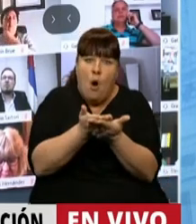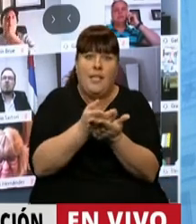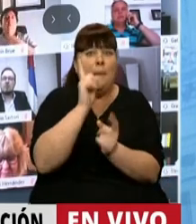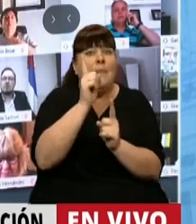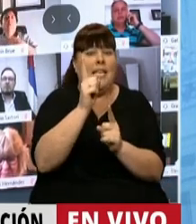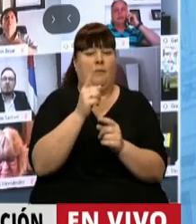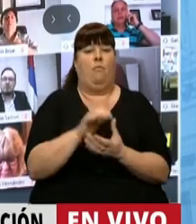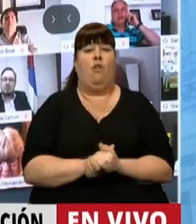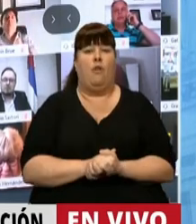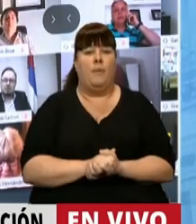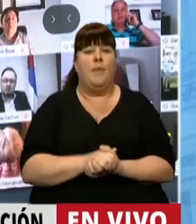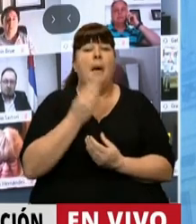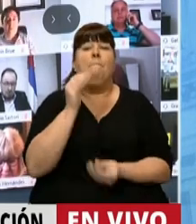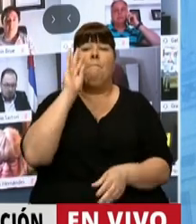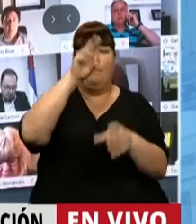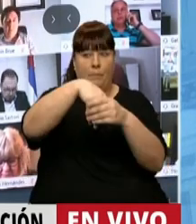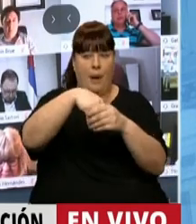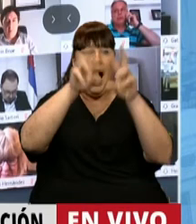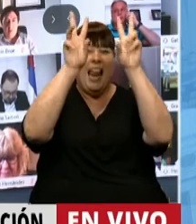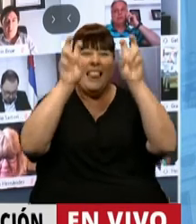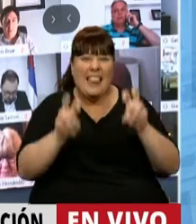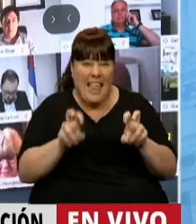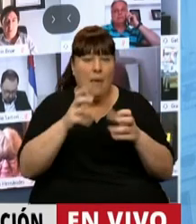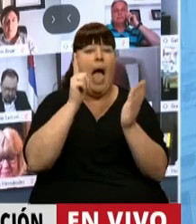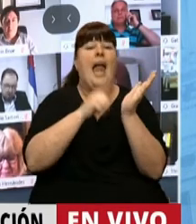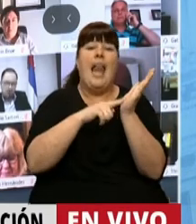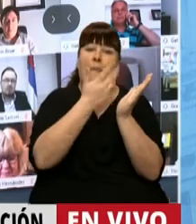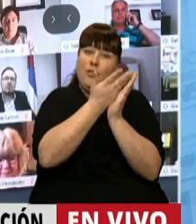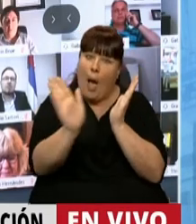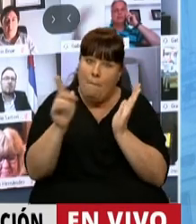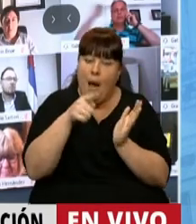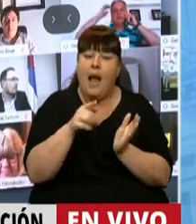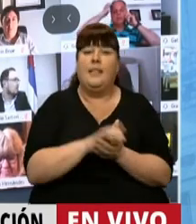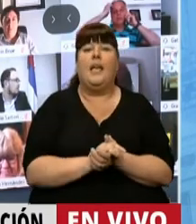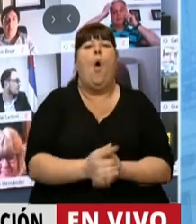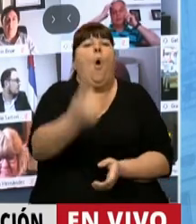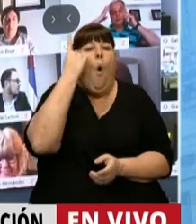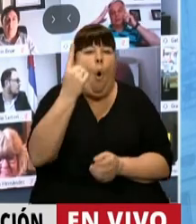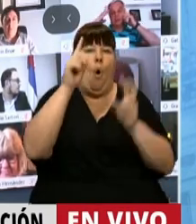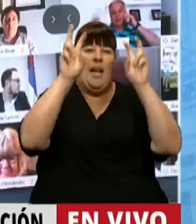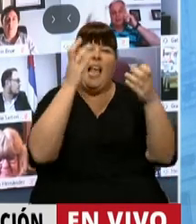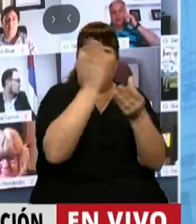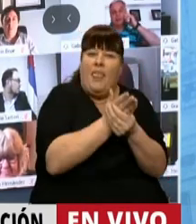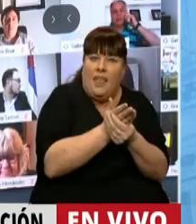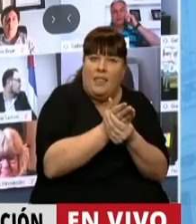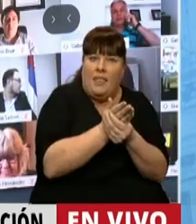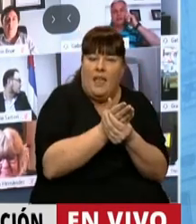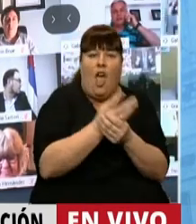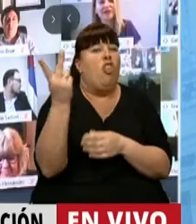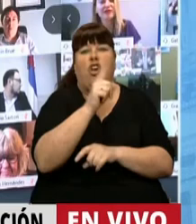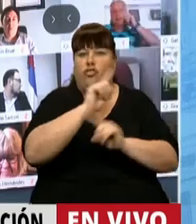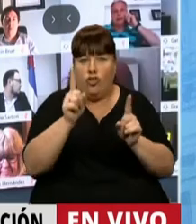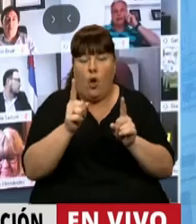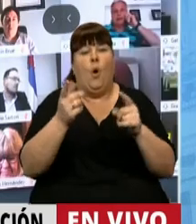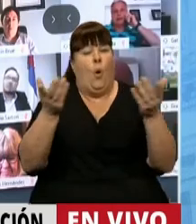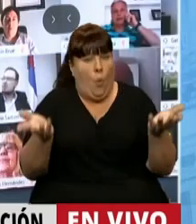para ser incorporado en el temario por apartamento del reglamento uno de los expedientes y no